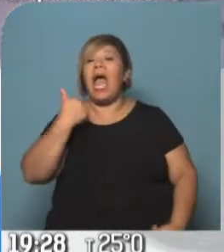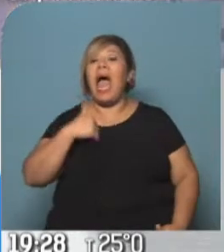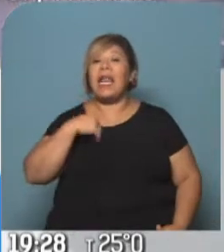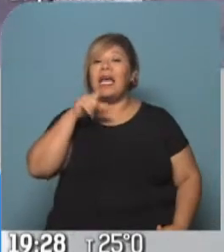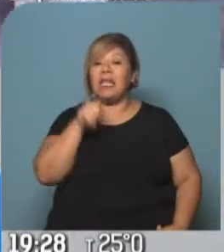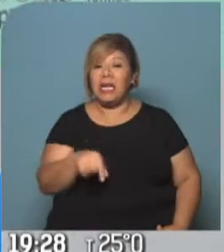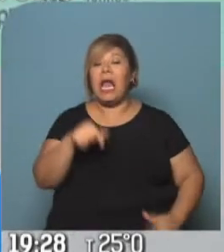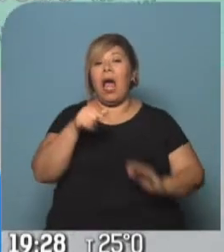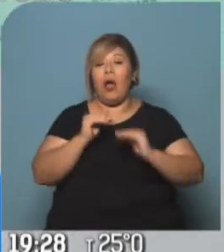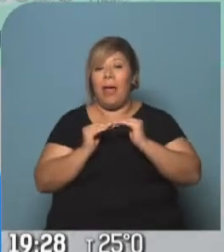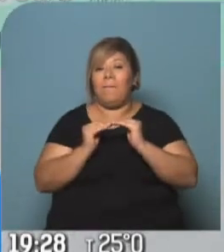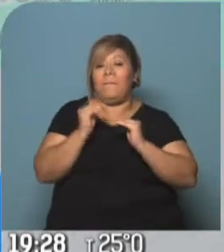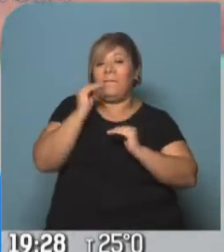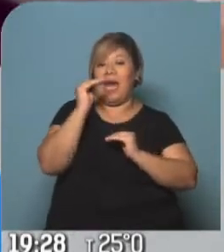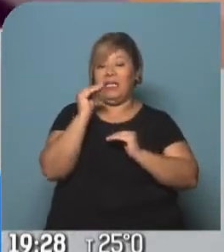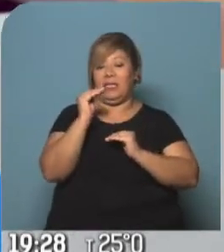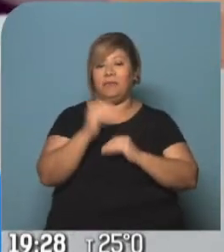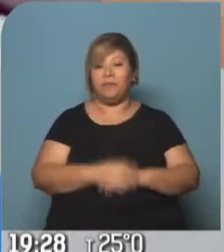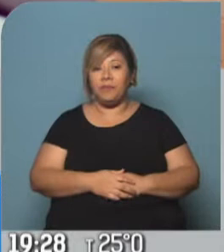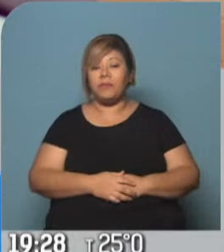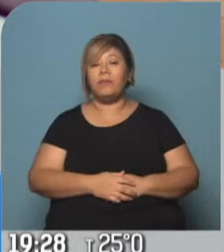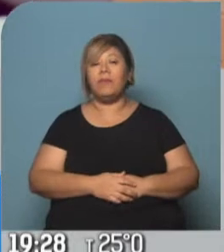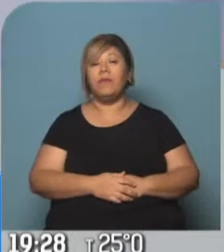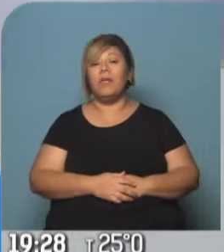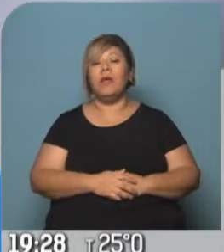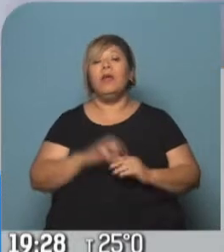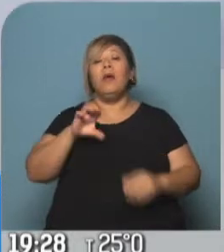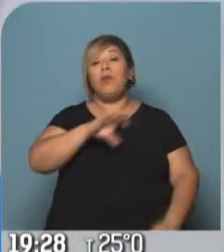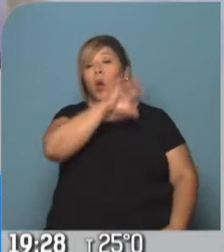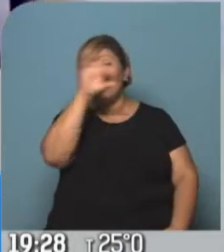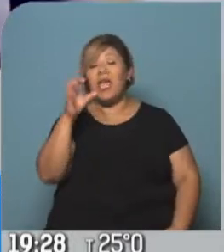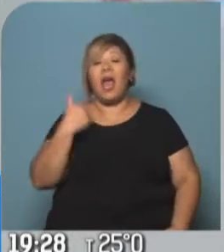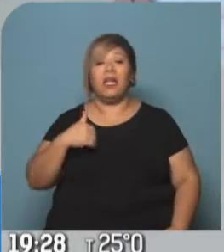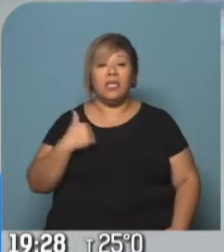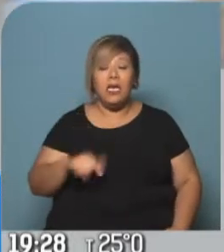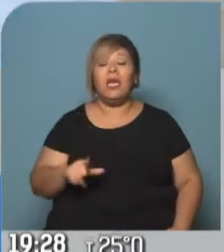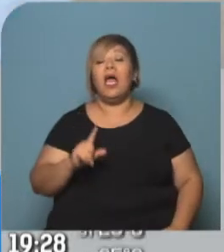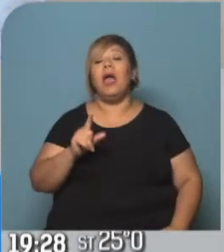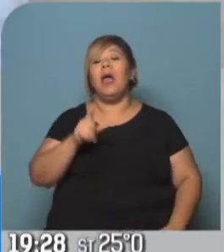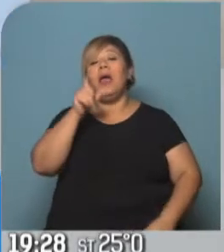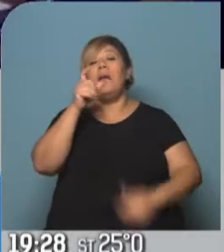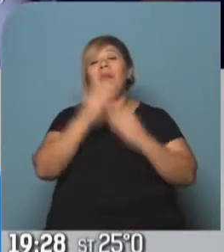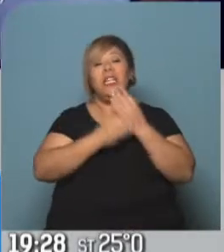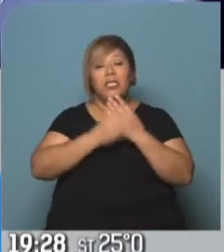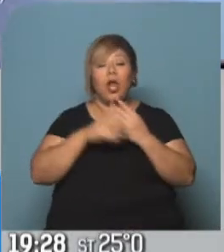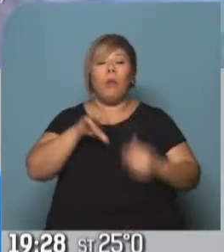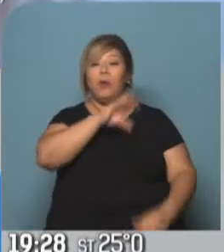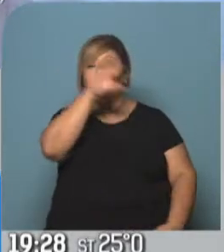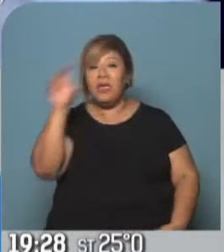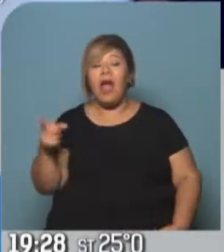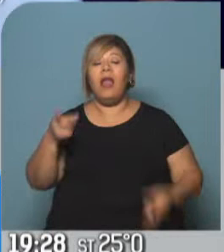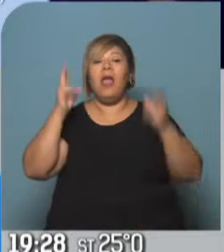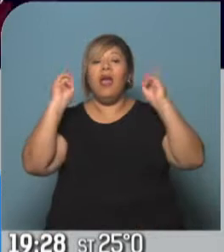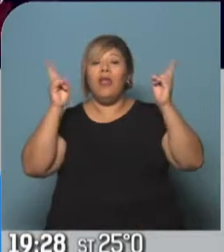logrando con políticas nacionales junto con el concierto de las provincias argentinas y los ministros provinciales, formación docente para